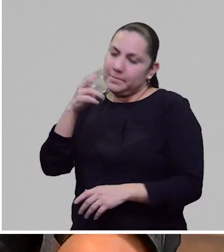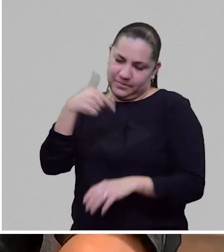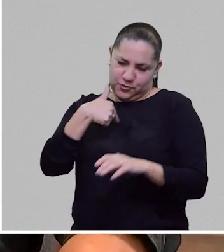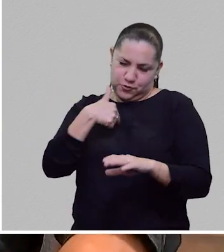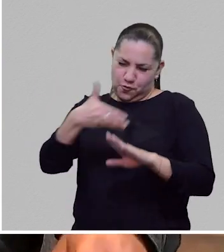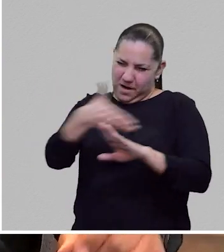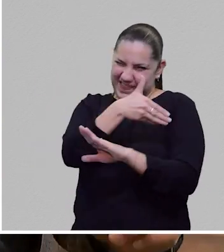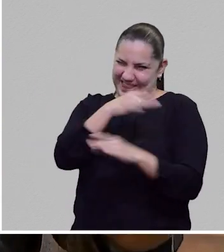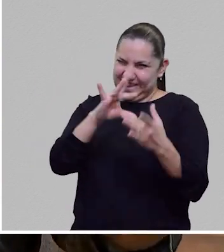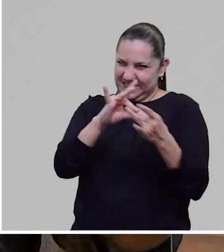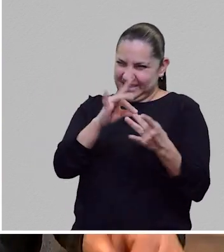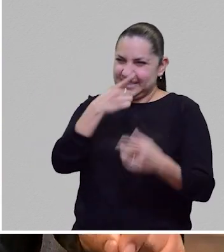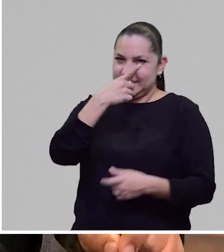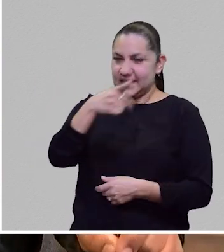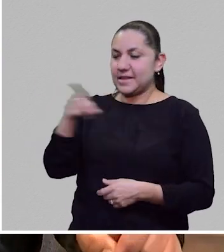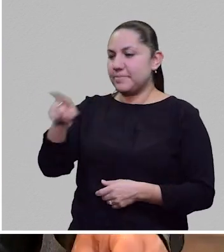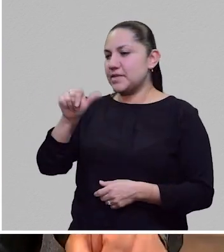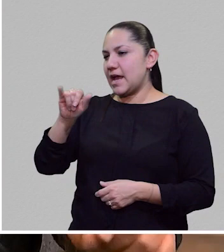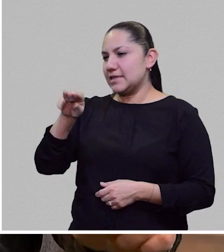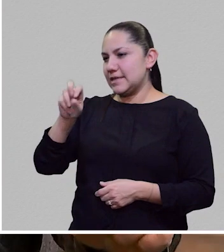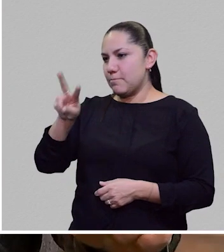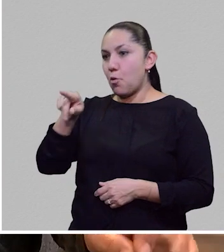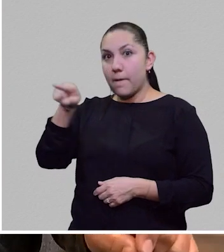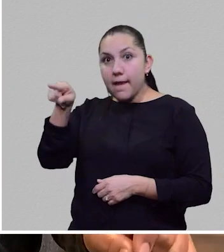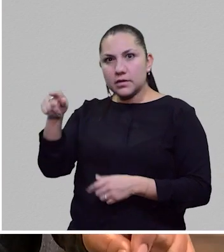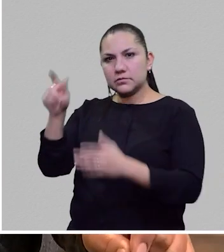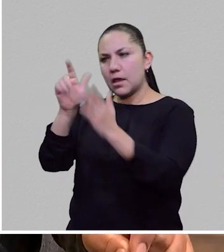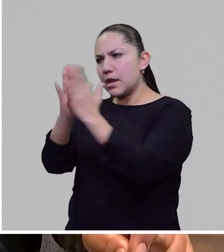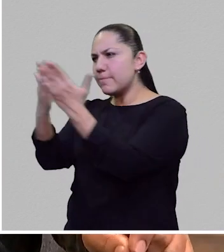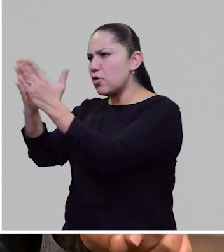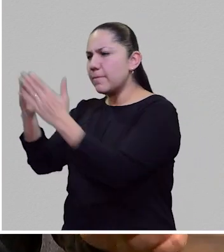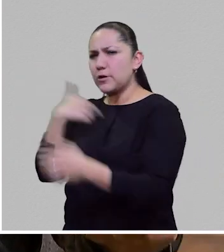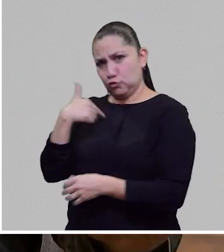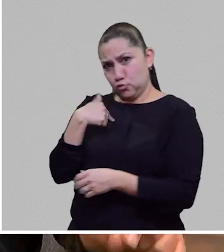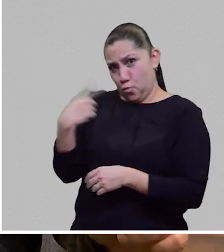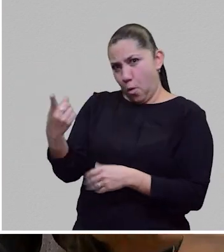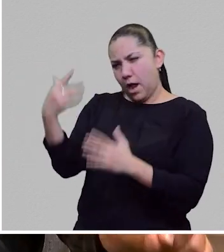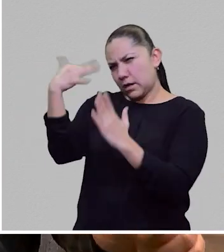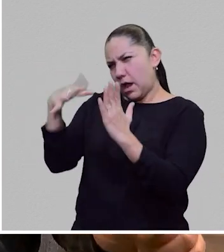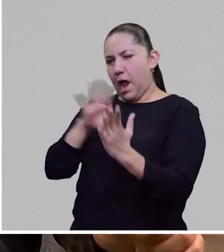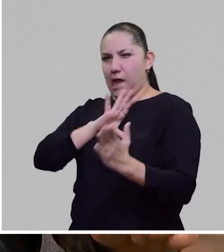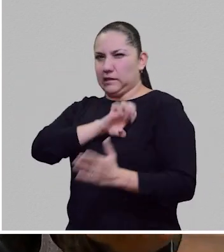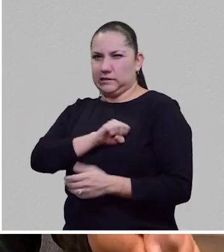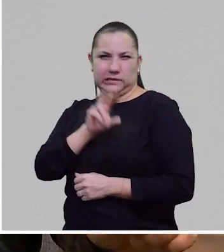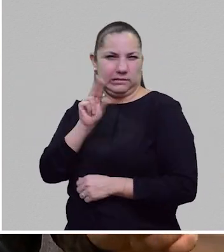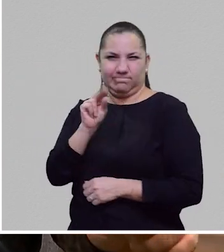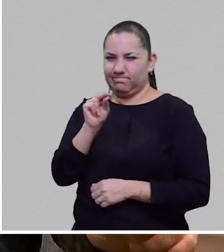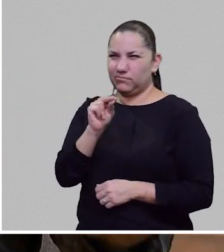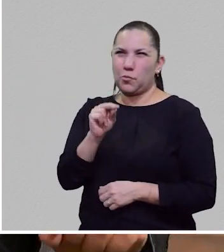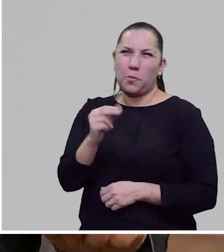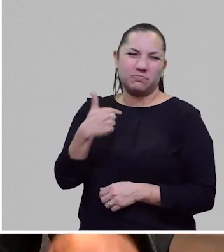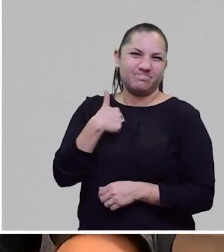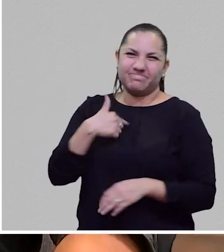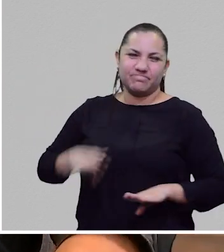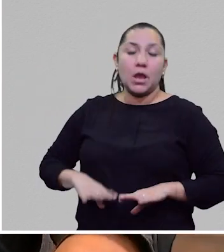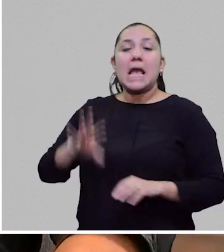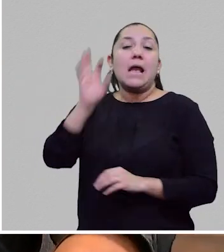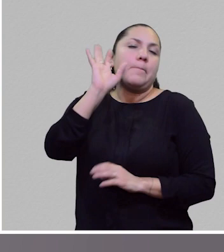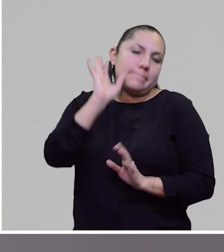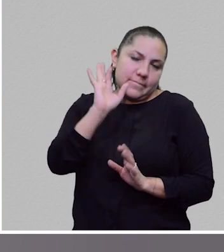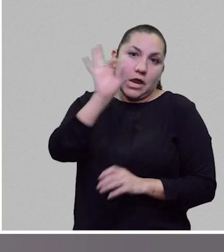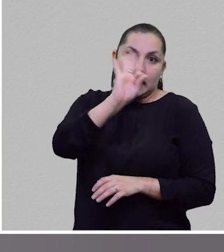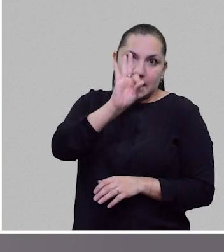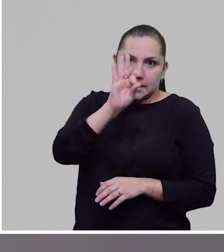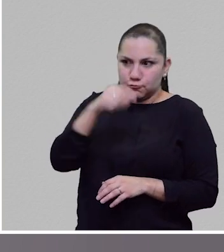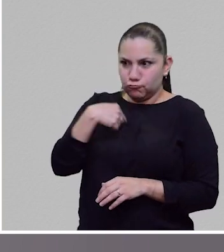buen lector de Asimov. No me gusta como autor, me parece muy árido, pero si yo leyera un solo libro de Isaac Asimov, leería el Yo